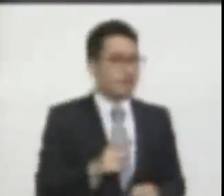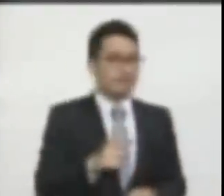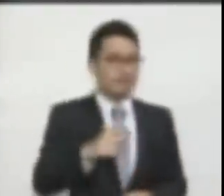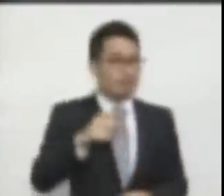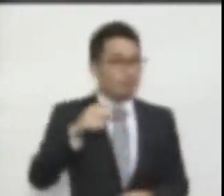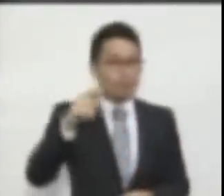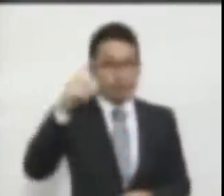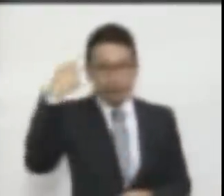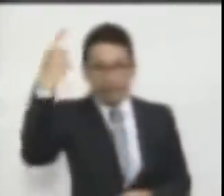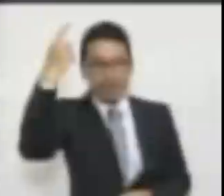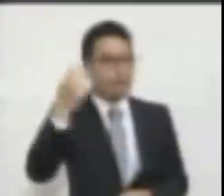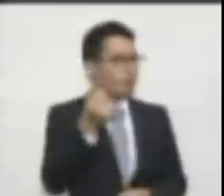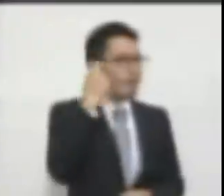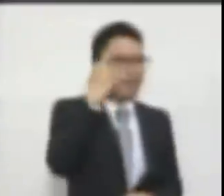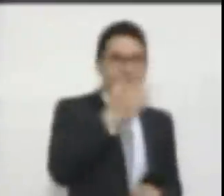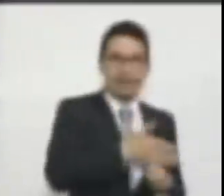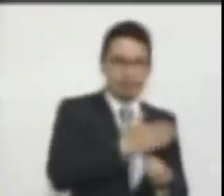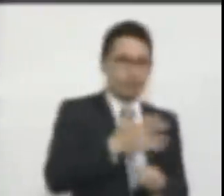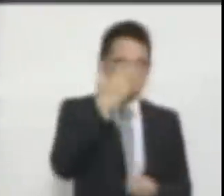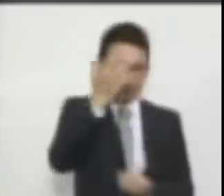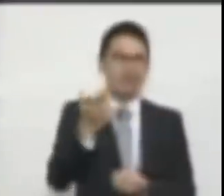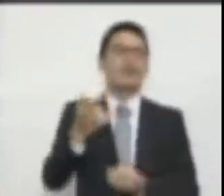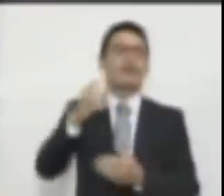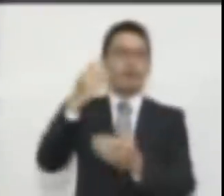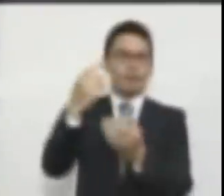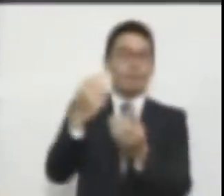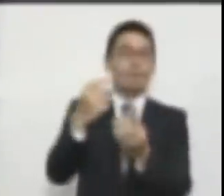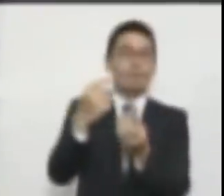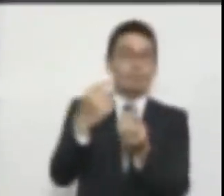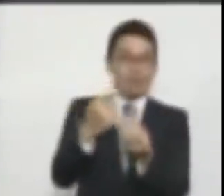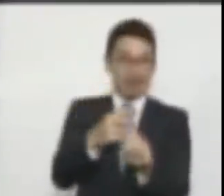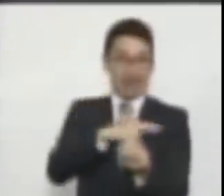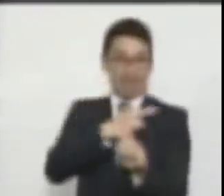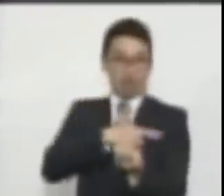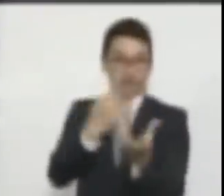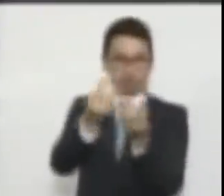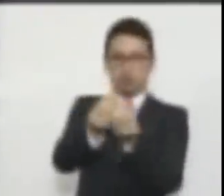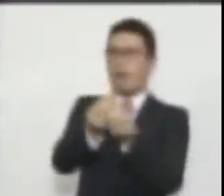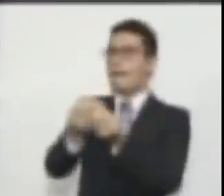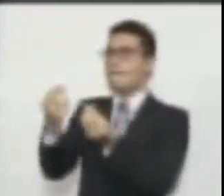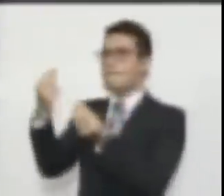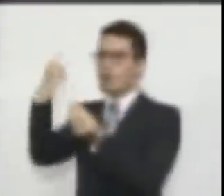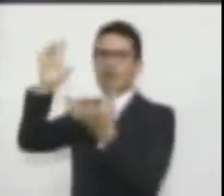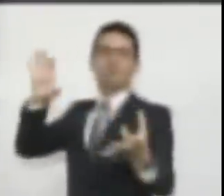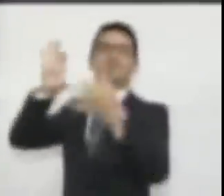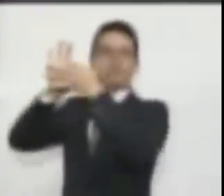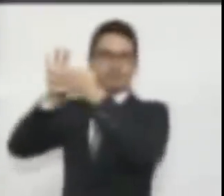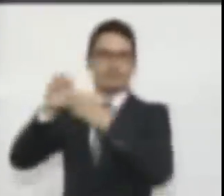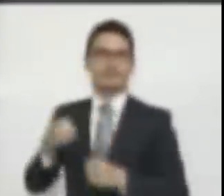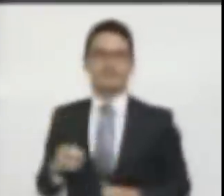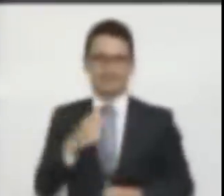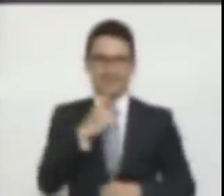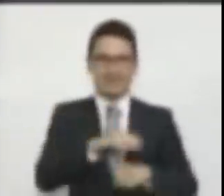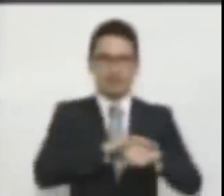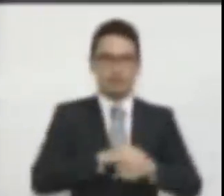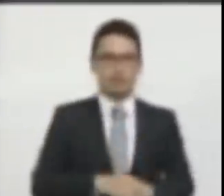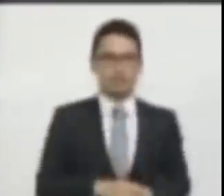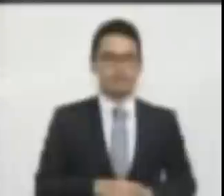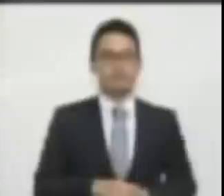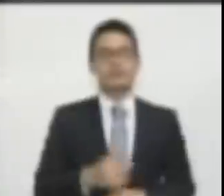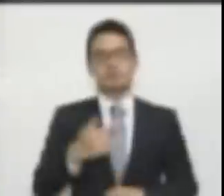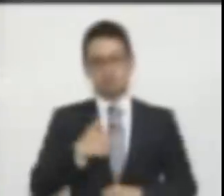Y entonces como yo creo en que la religión y la política no se